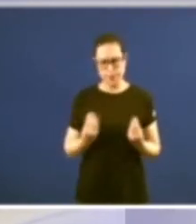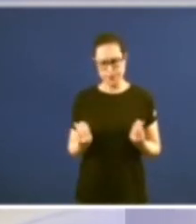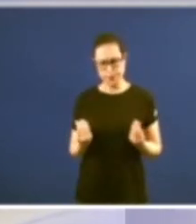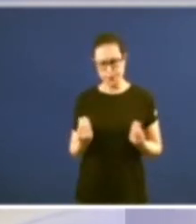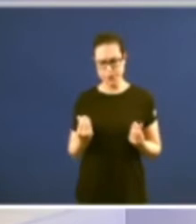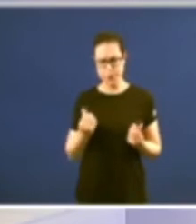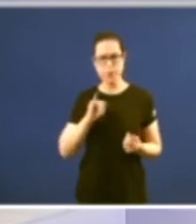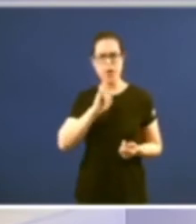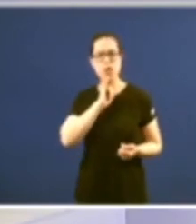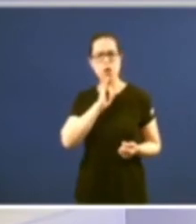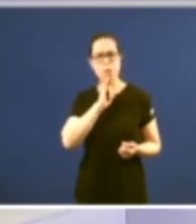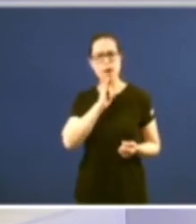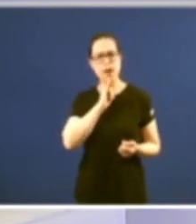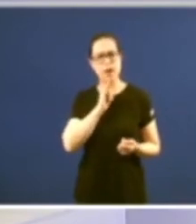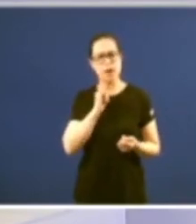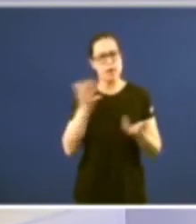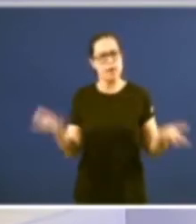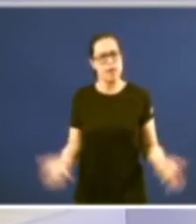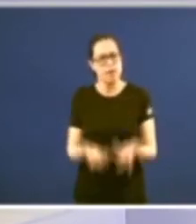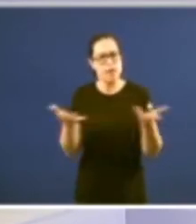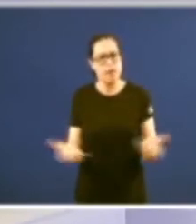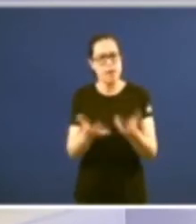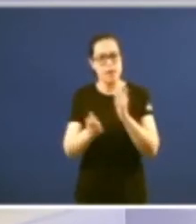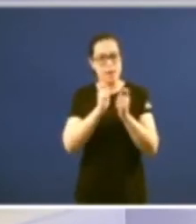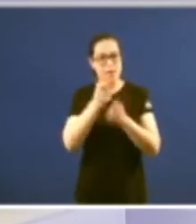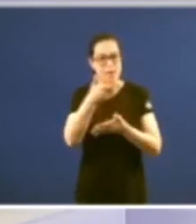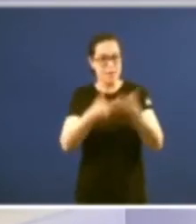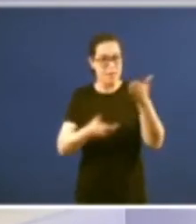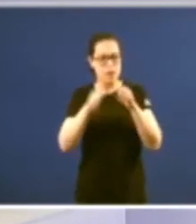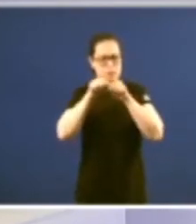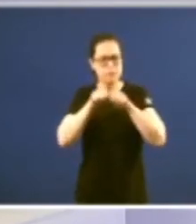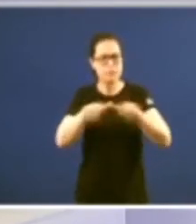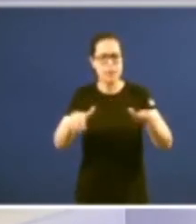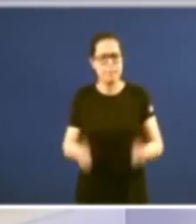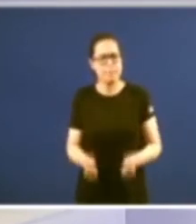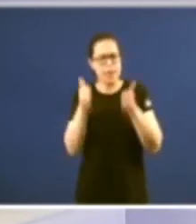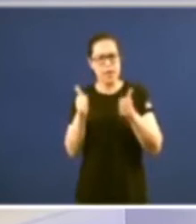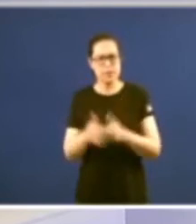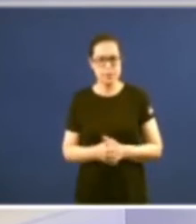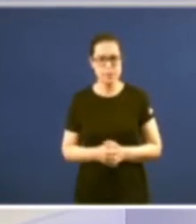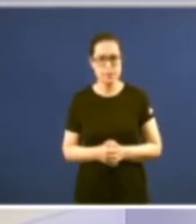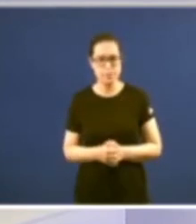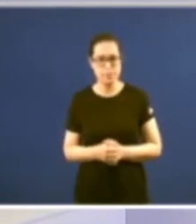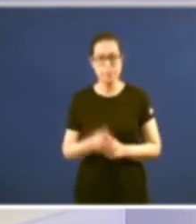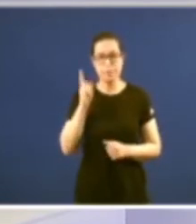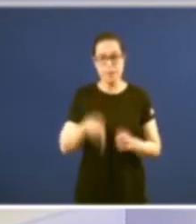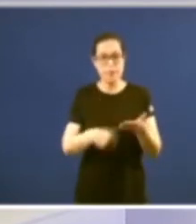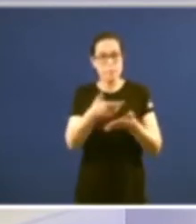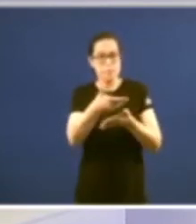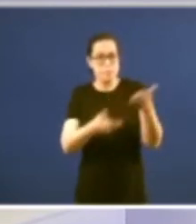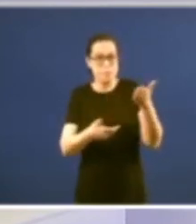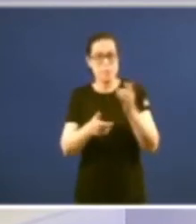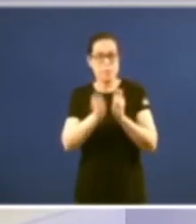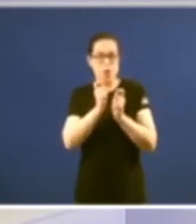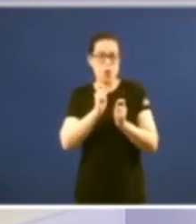que nos é propio nos medios de comunicación de maior difusión da nosa terra como se votan en falta xornais que quedaron polo